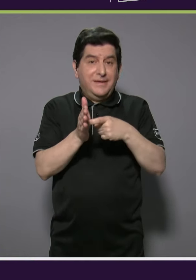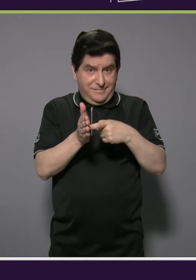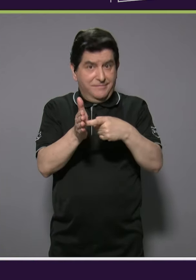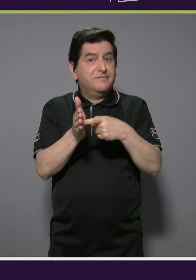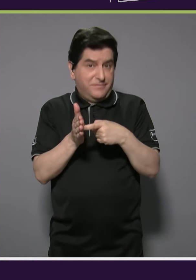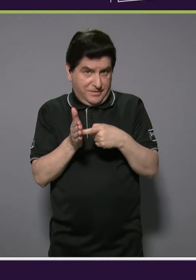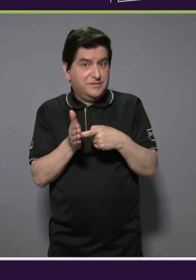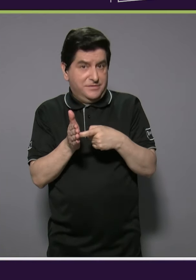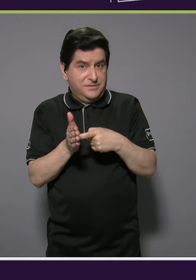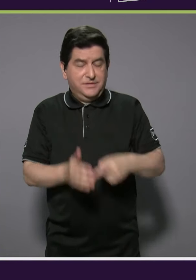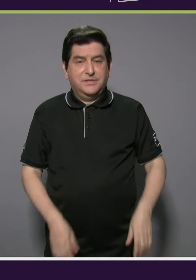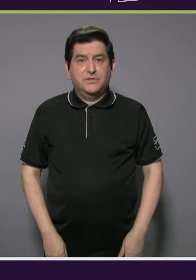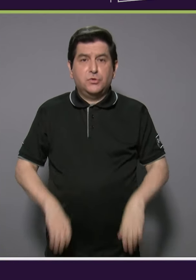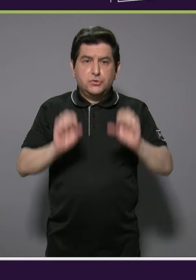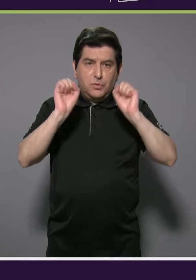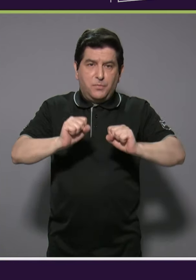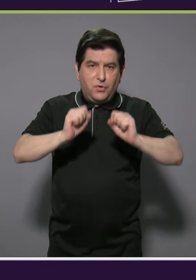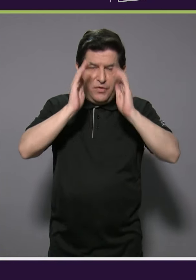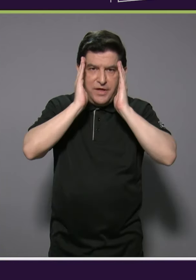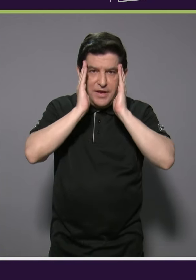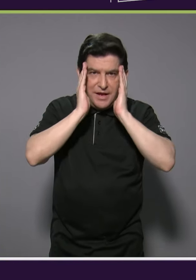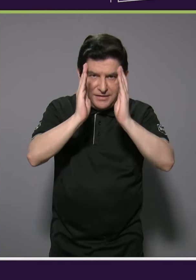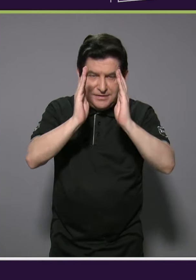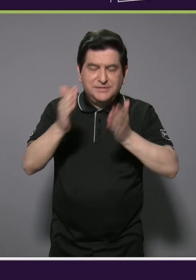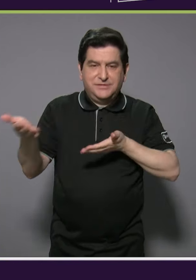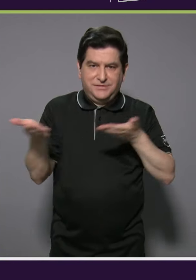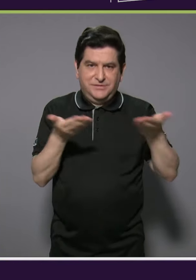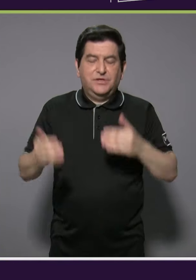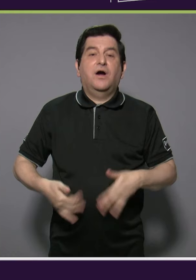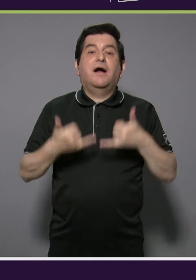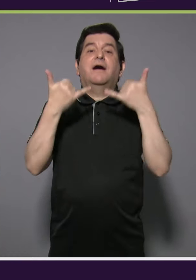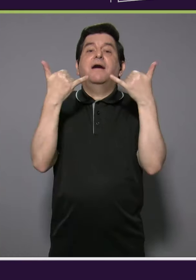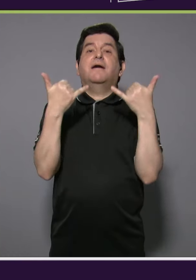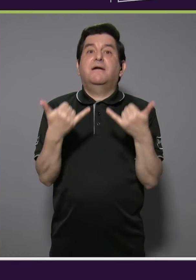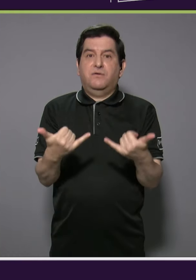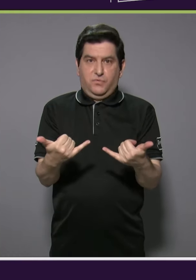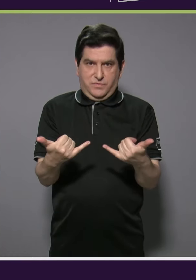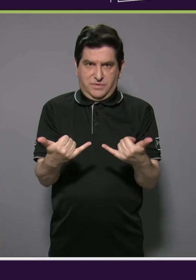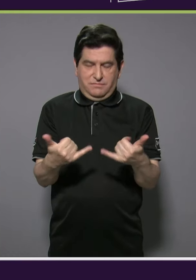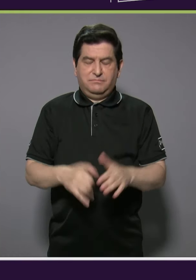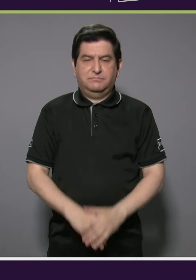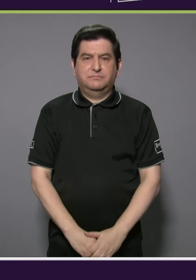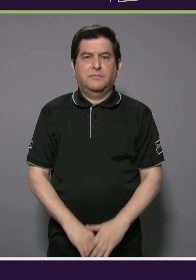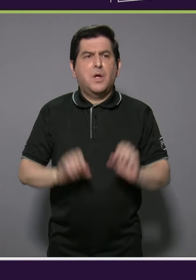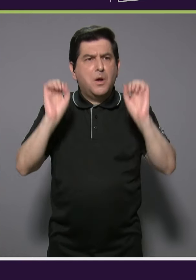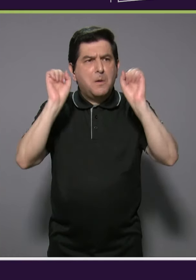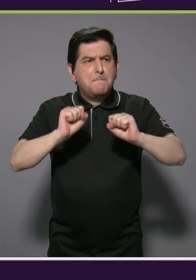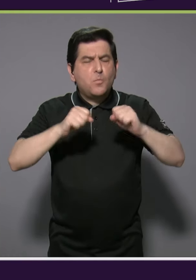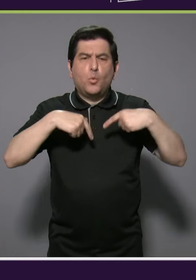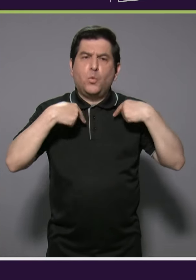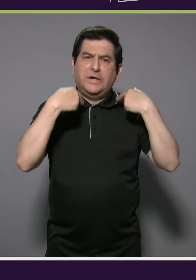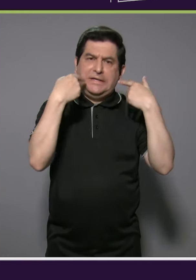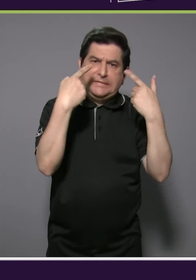aplicar el servicio. Ahora, pueden acudir a la